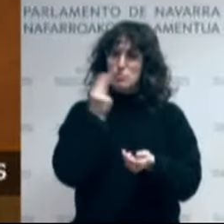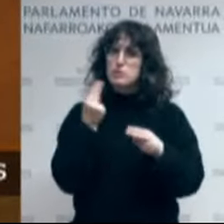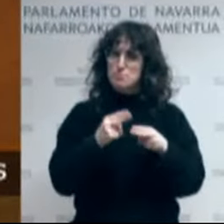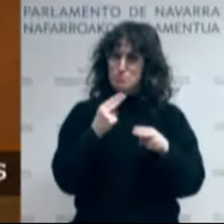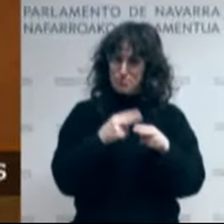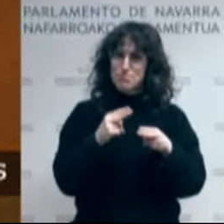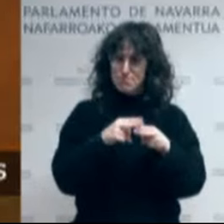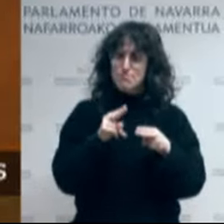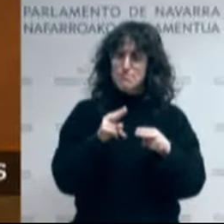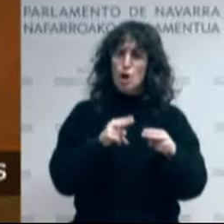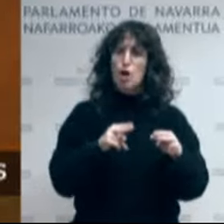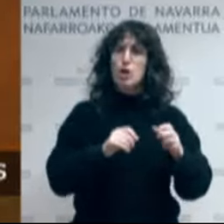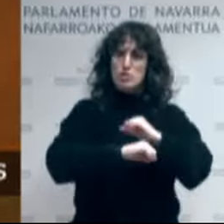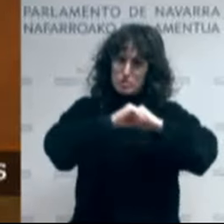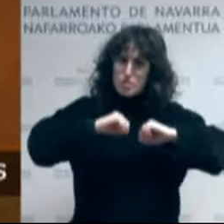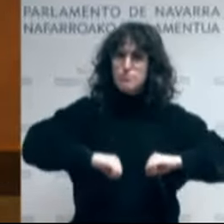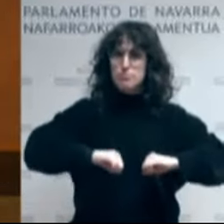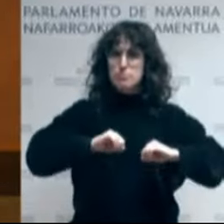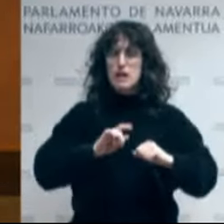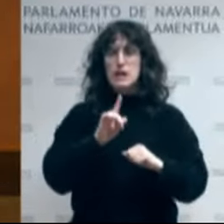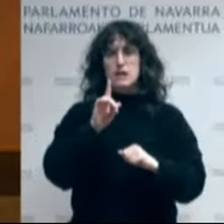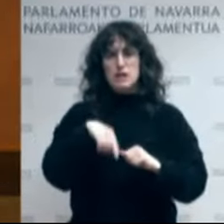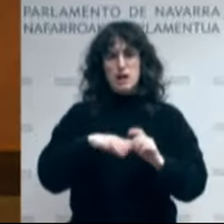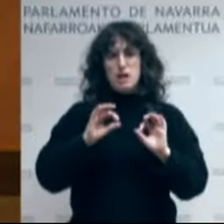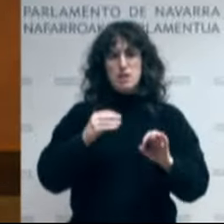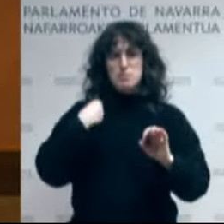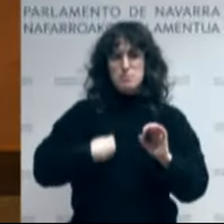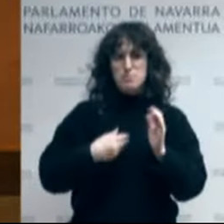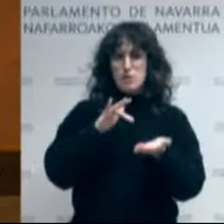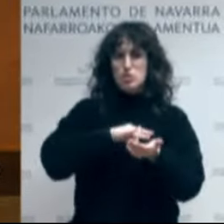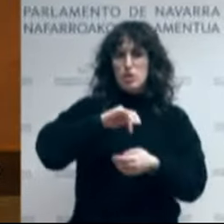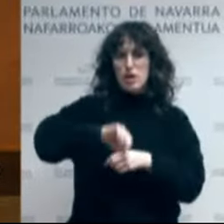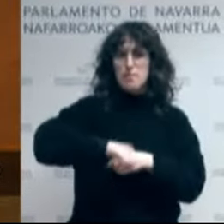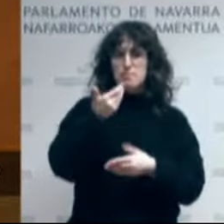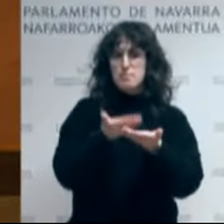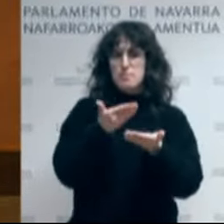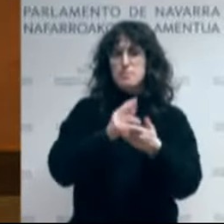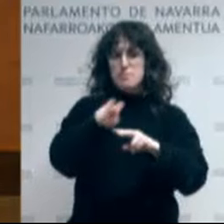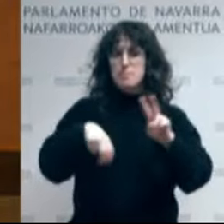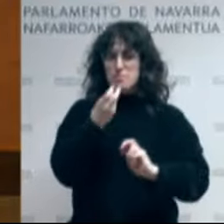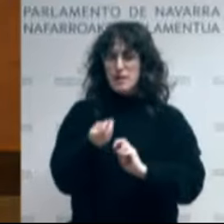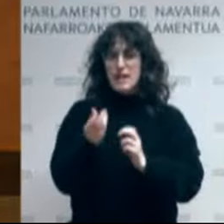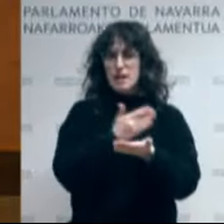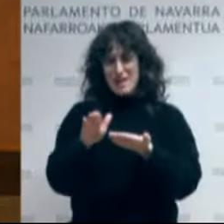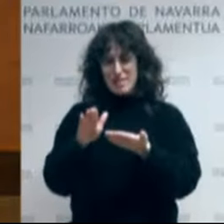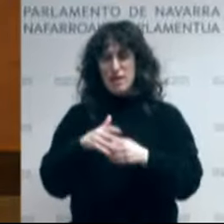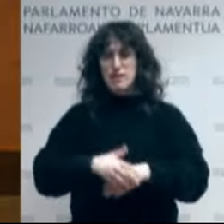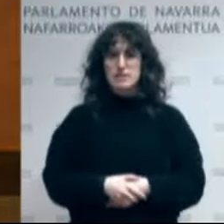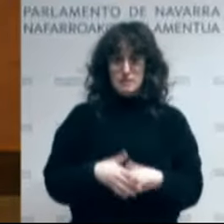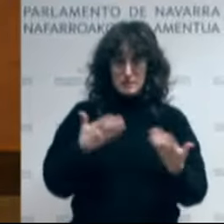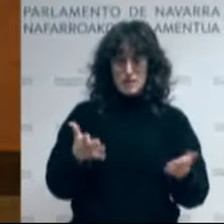onartu egindira. Eta eraginak izan dugu, gobernuak